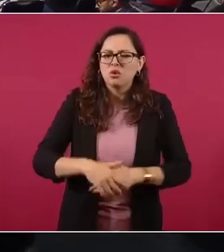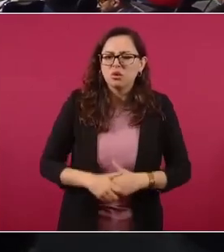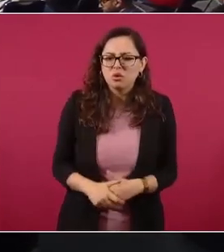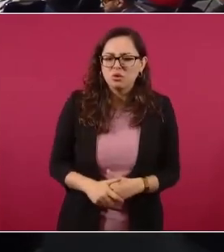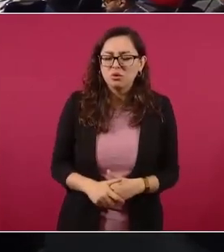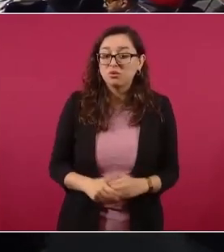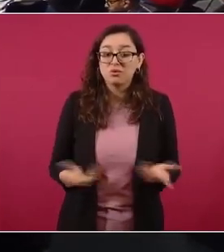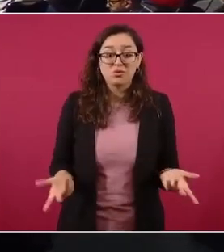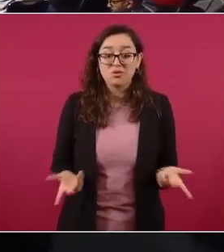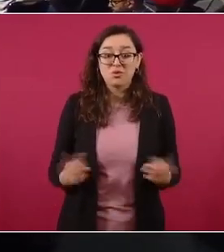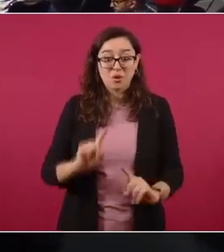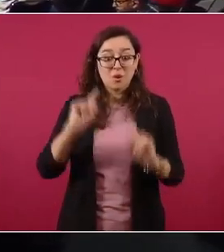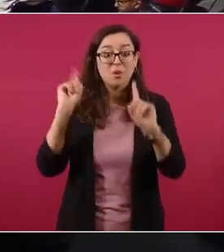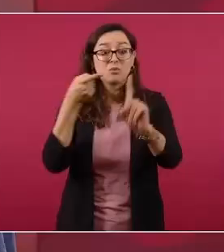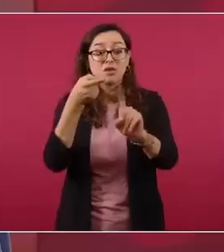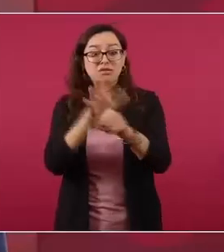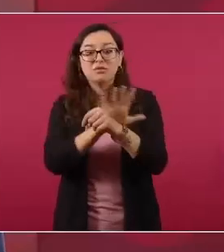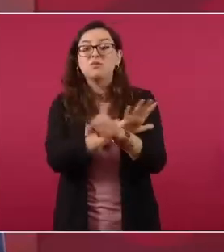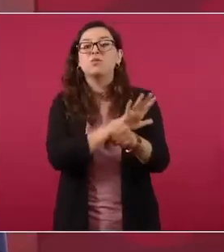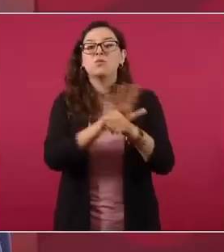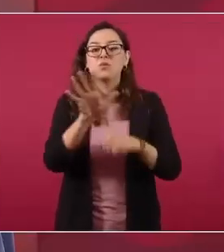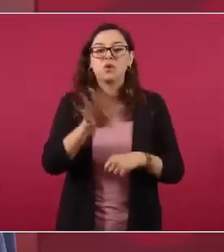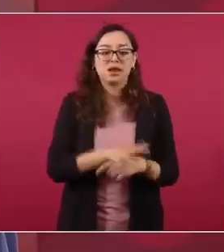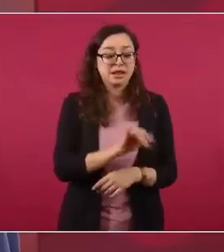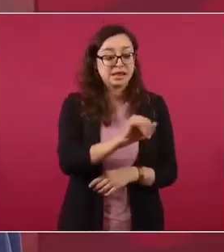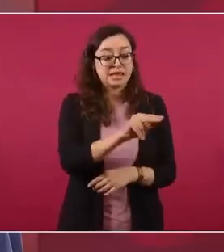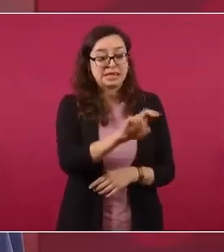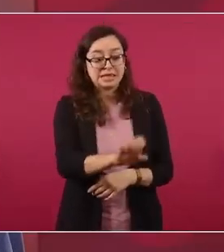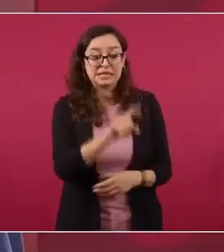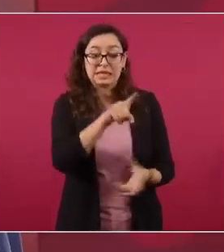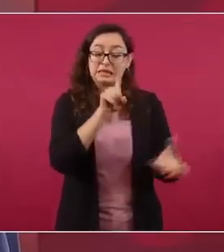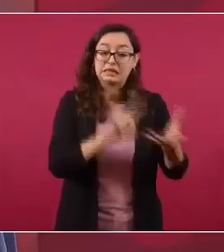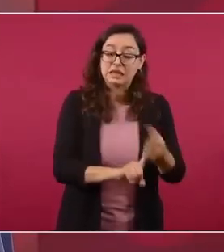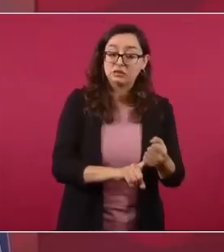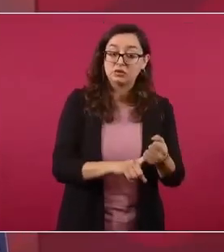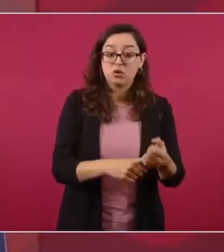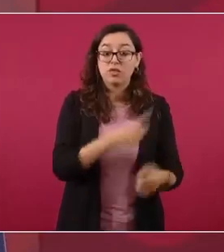de la oligarquía antidemocracia.